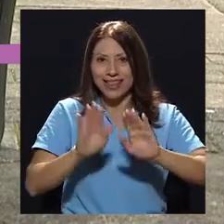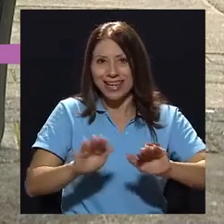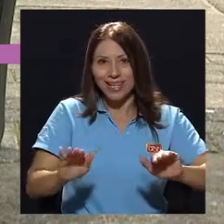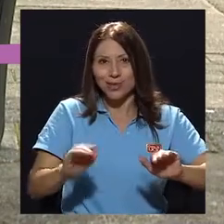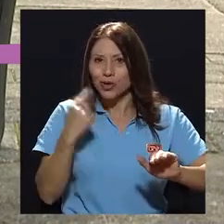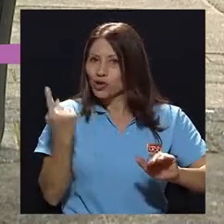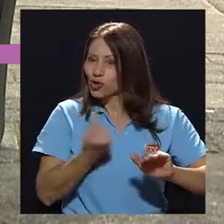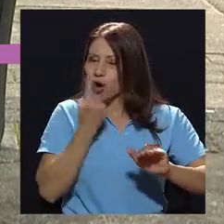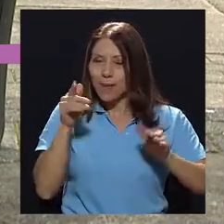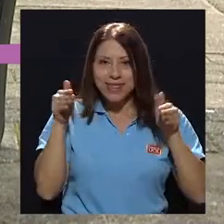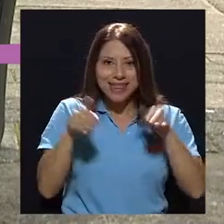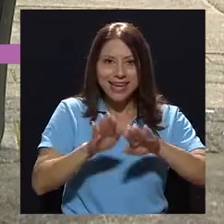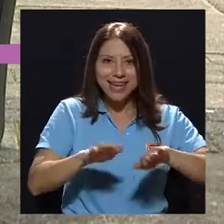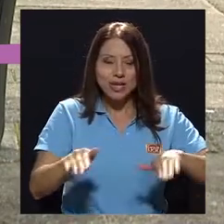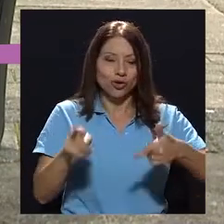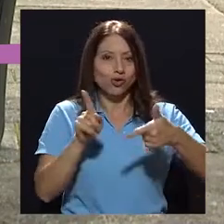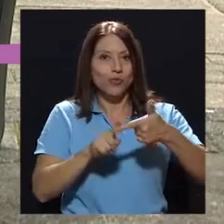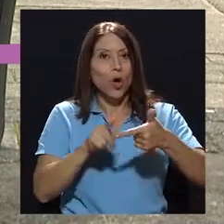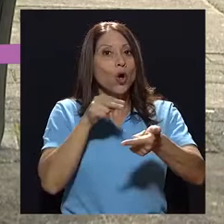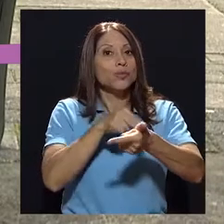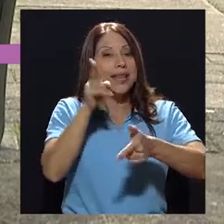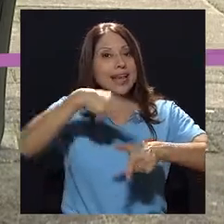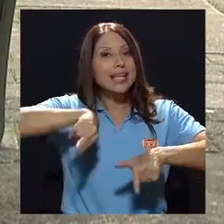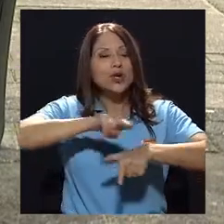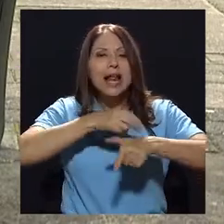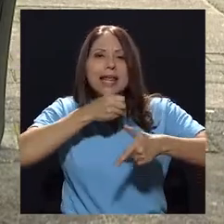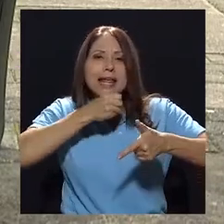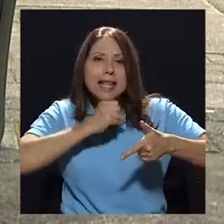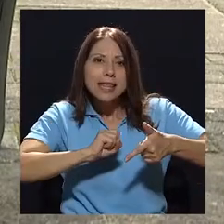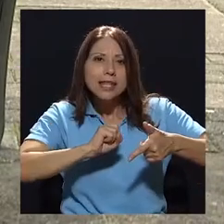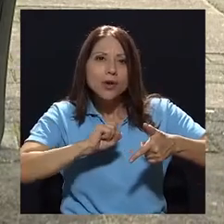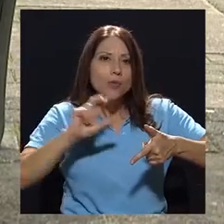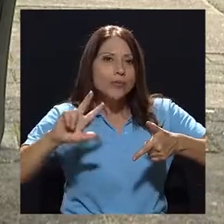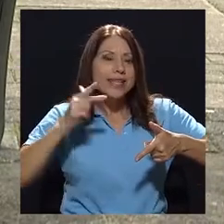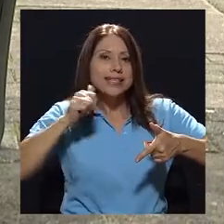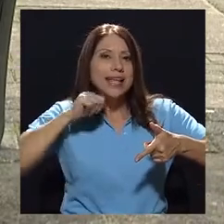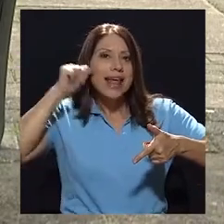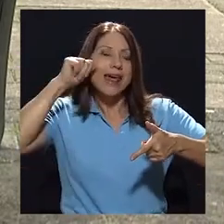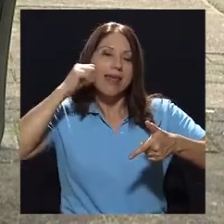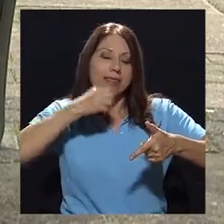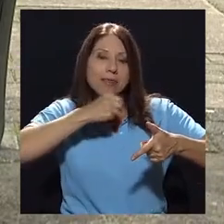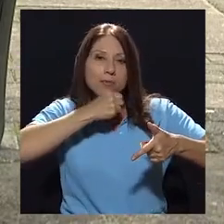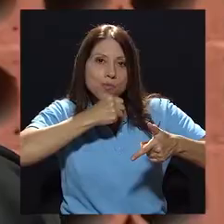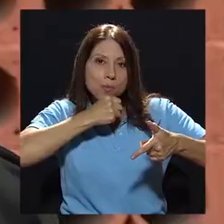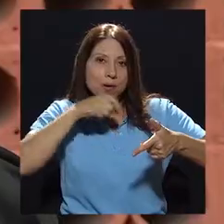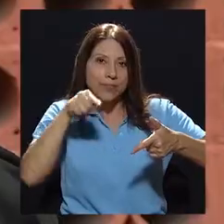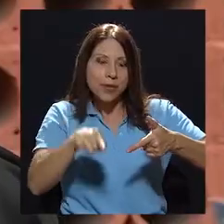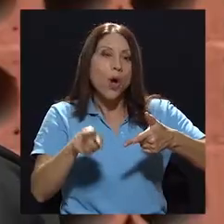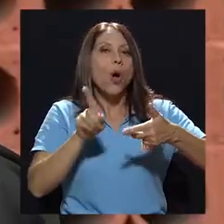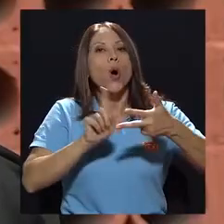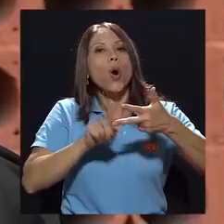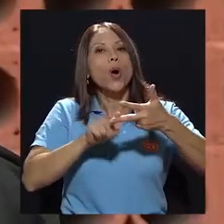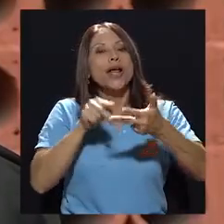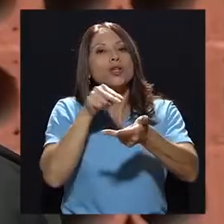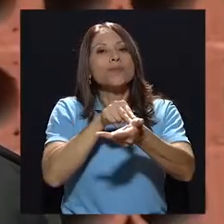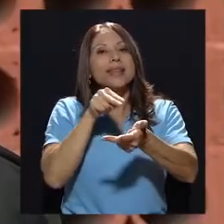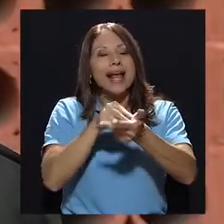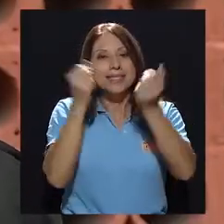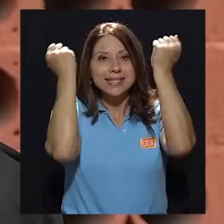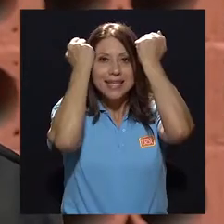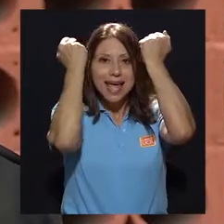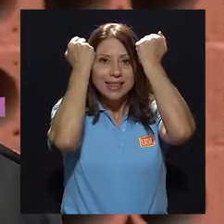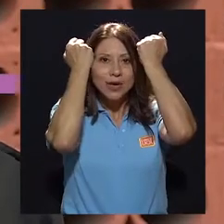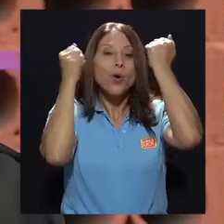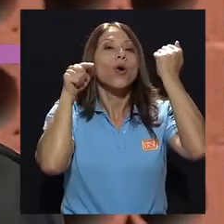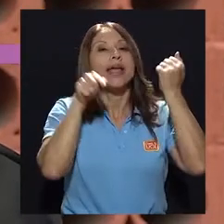niños atiende, el Hospital Nacional Geriátrico, que solo pacientes de la tercera edad o personas de la tercera edad atiende, o el Hospital